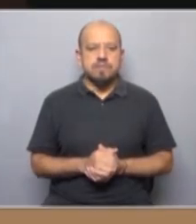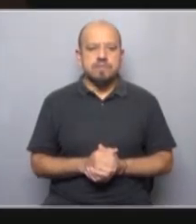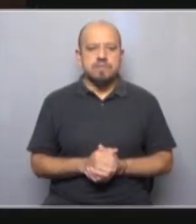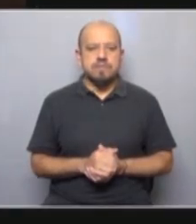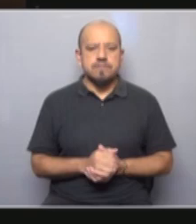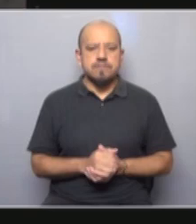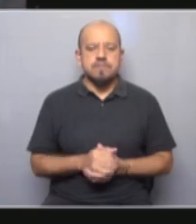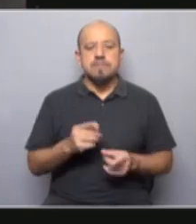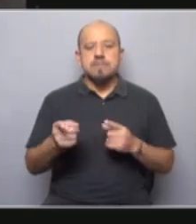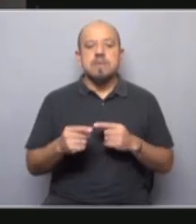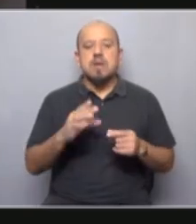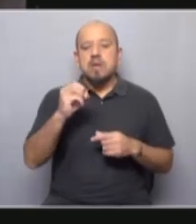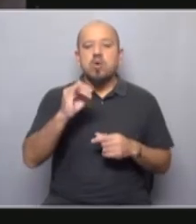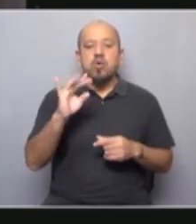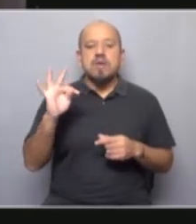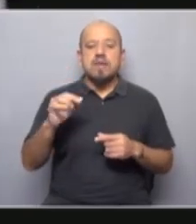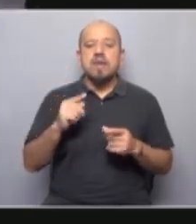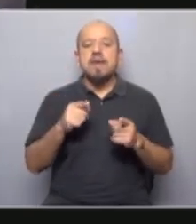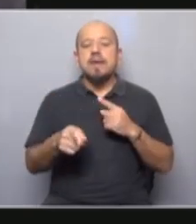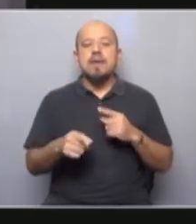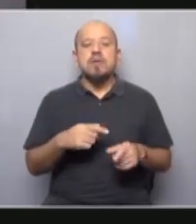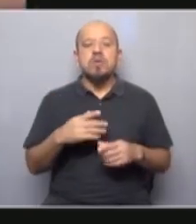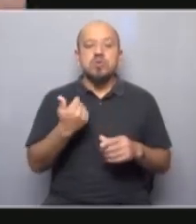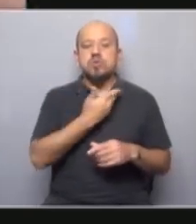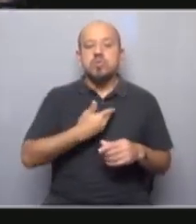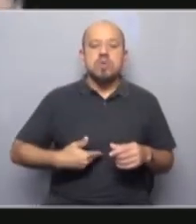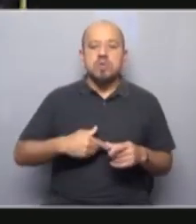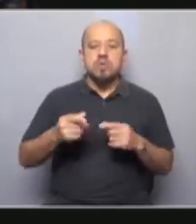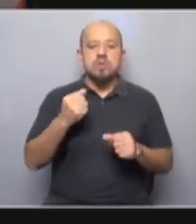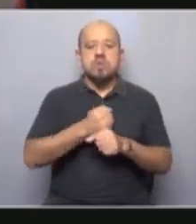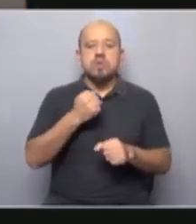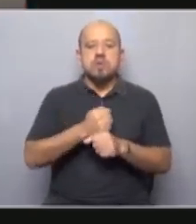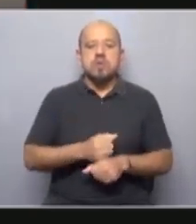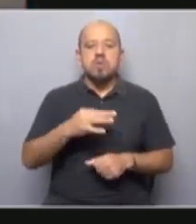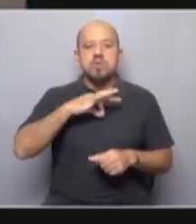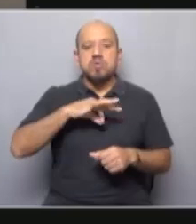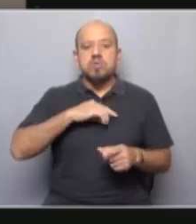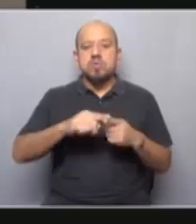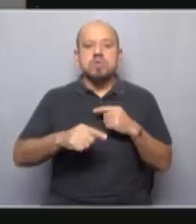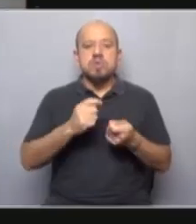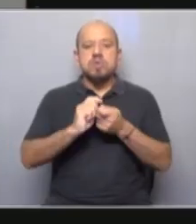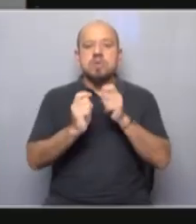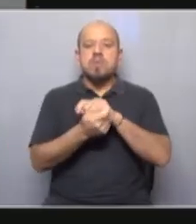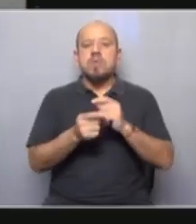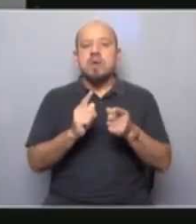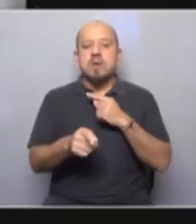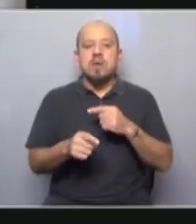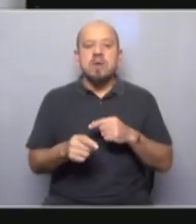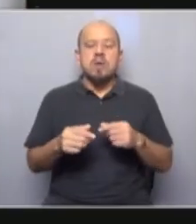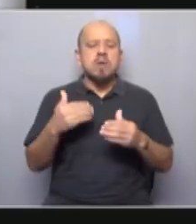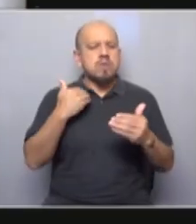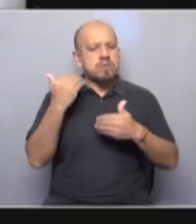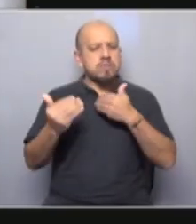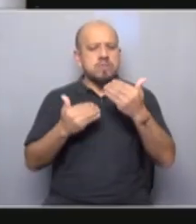Según la Organización Internacional del Trabajo, los patrones clásicos del trabajo asalariado han cambiado profundamente en el contexto de la